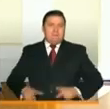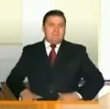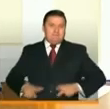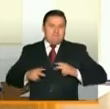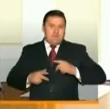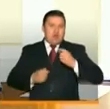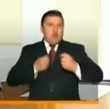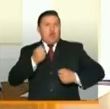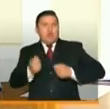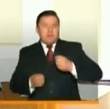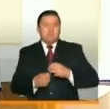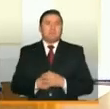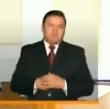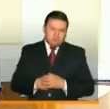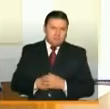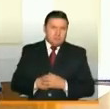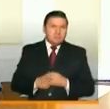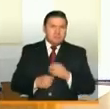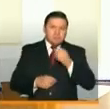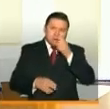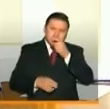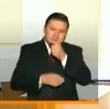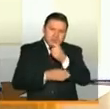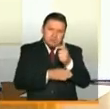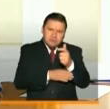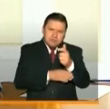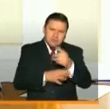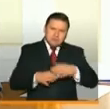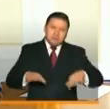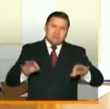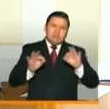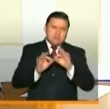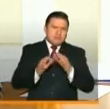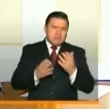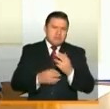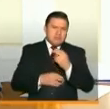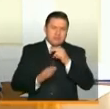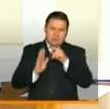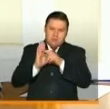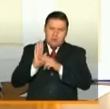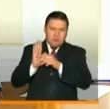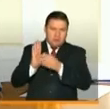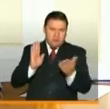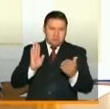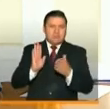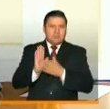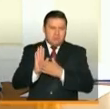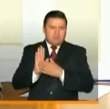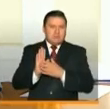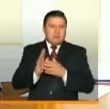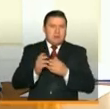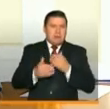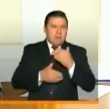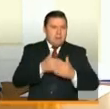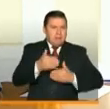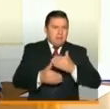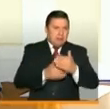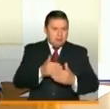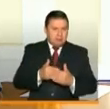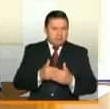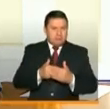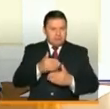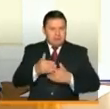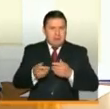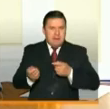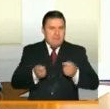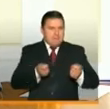en el comercio, con controles de aforos, con protocolos, y esa gradualidad se va